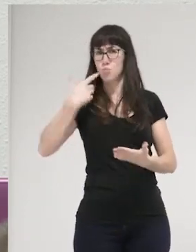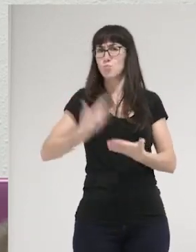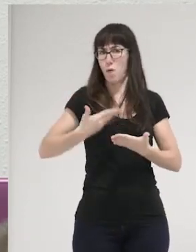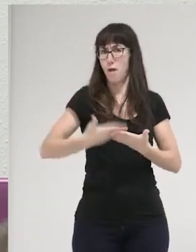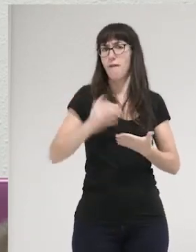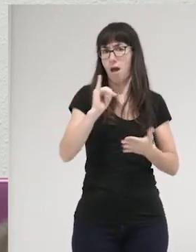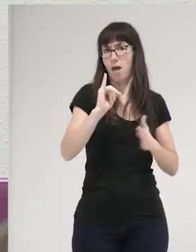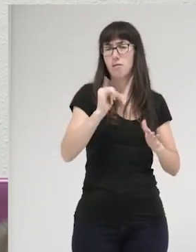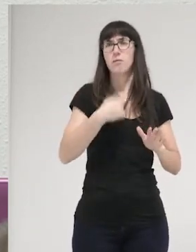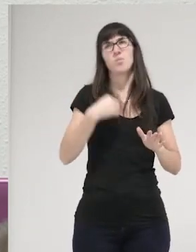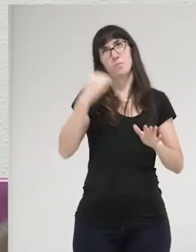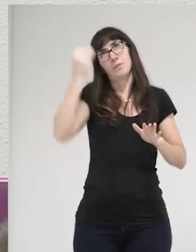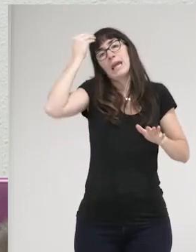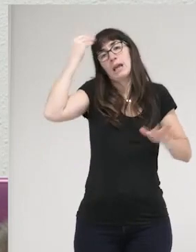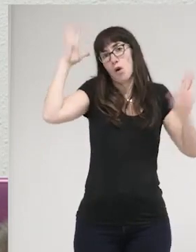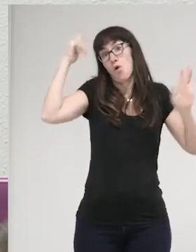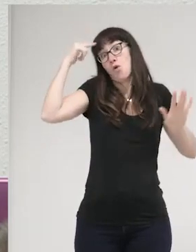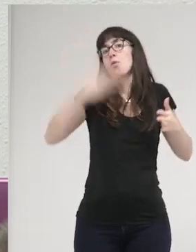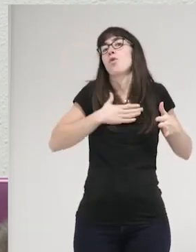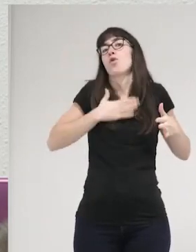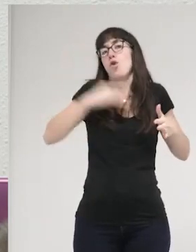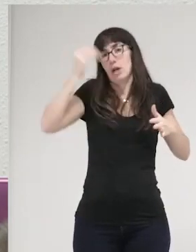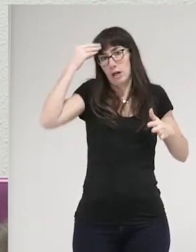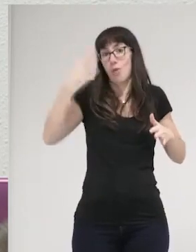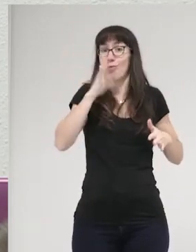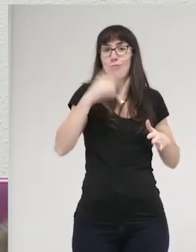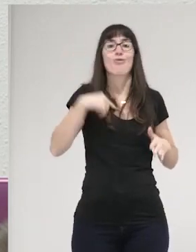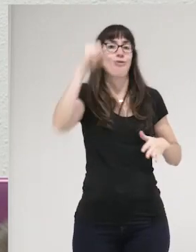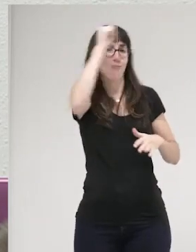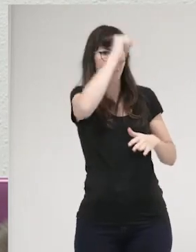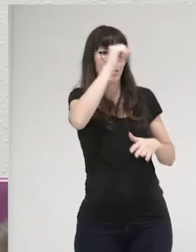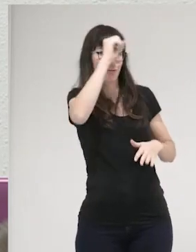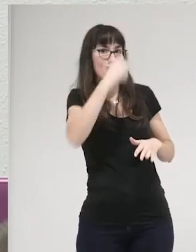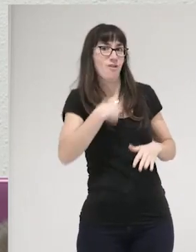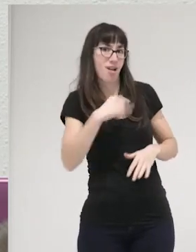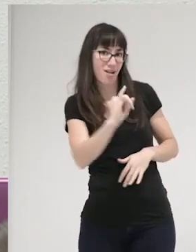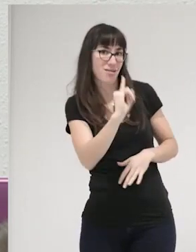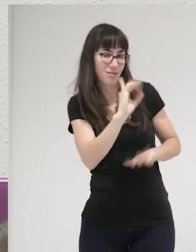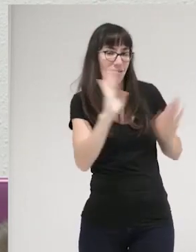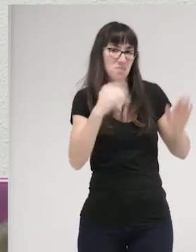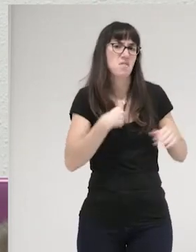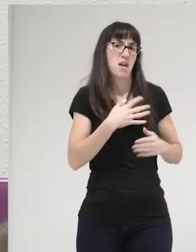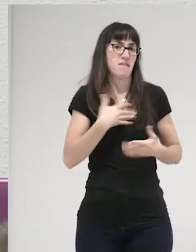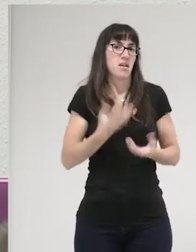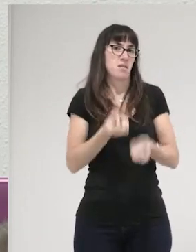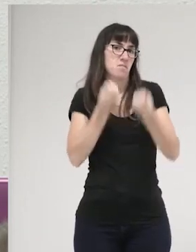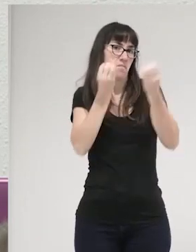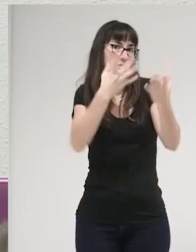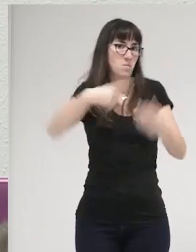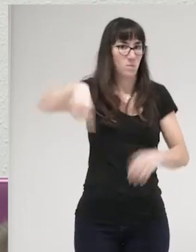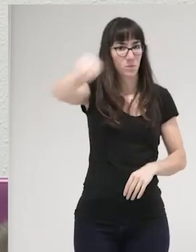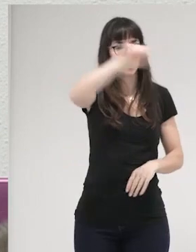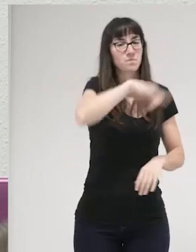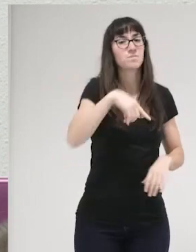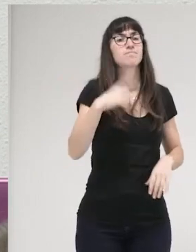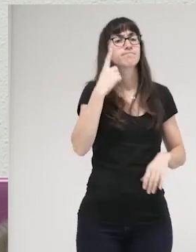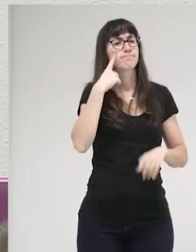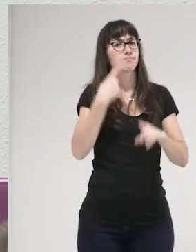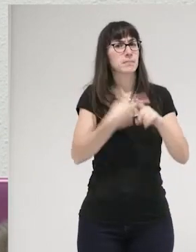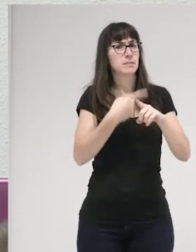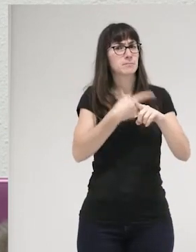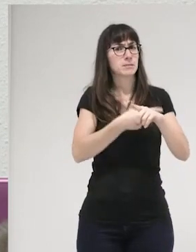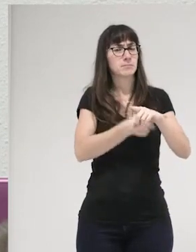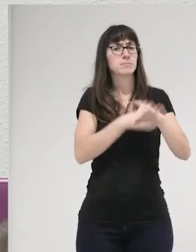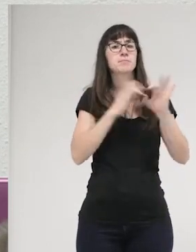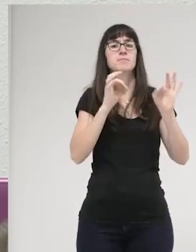o la creencia, vamos, o al menos es mi opinión, básicamente, que quiero compartir hoy con vosotras y con vosotros, de que cada vez más hay determinados